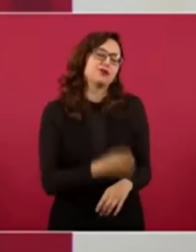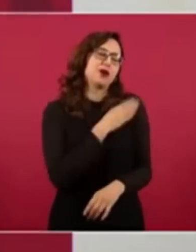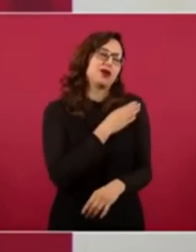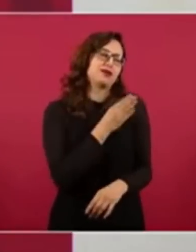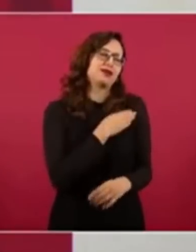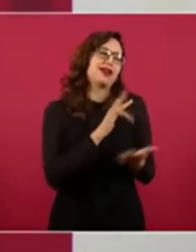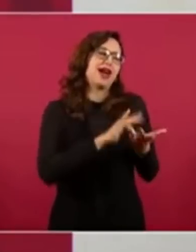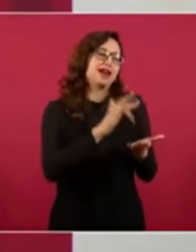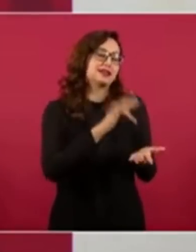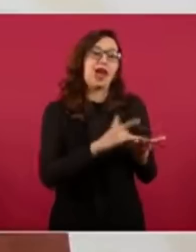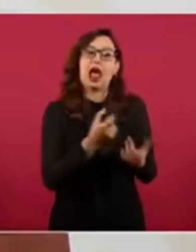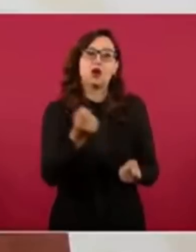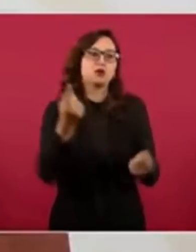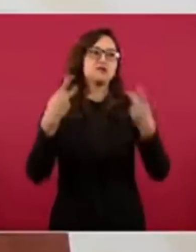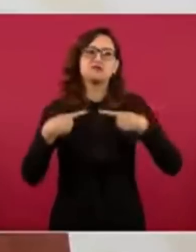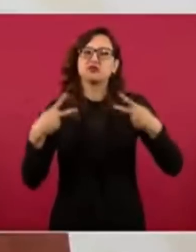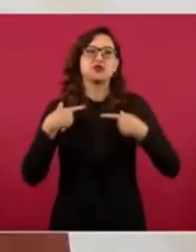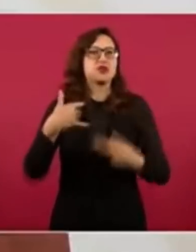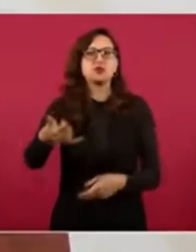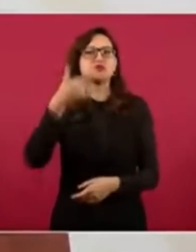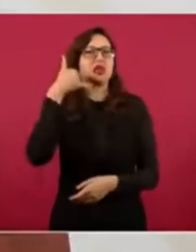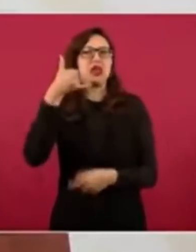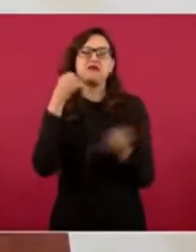hay quienes no contestan el teléfono.